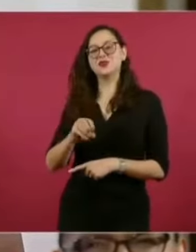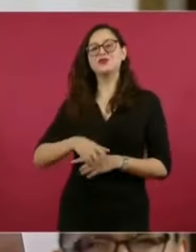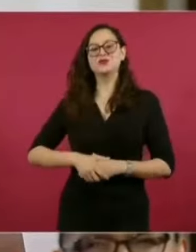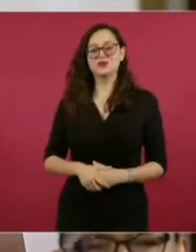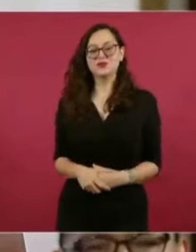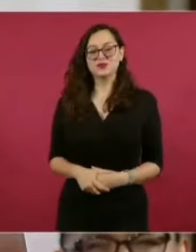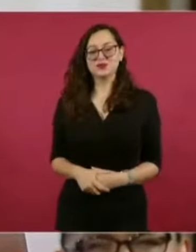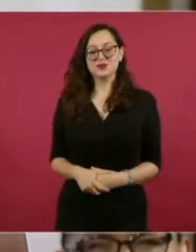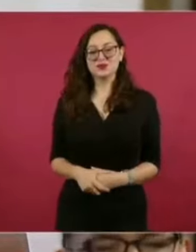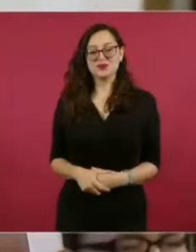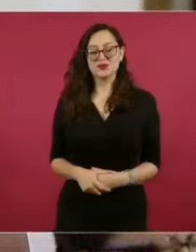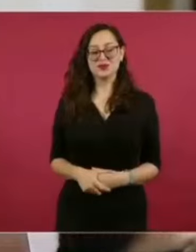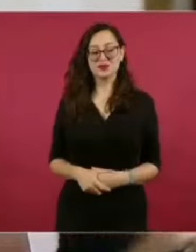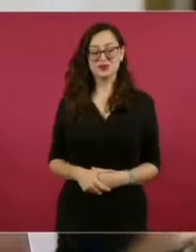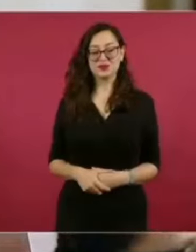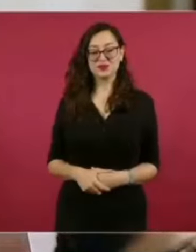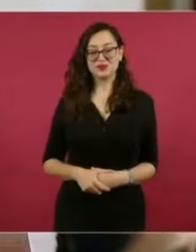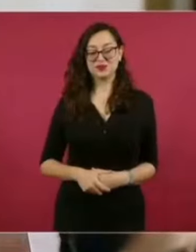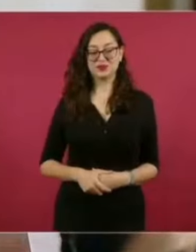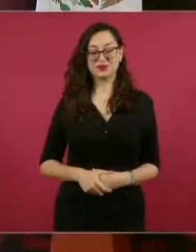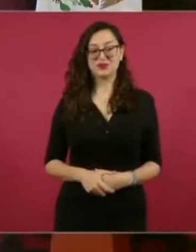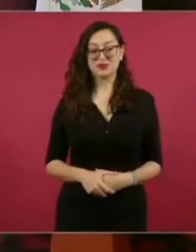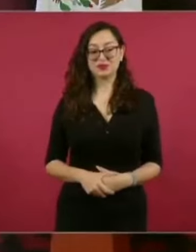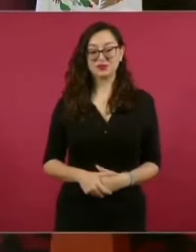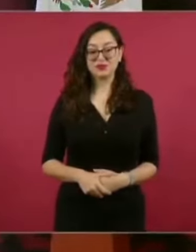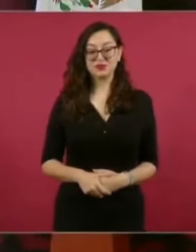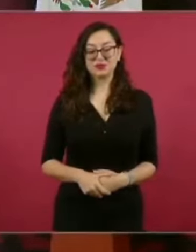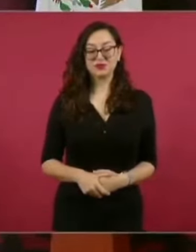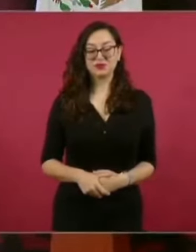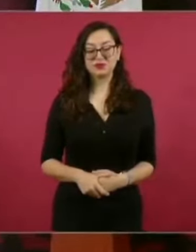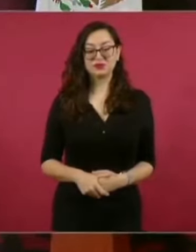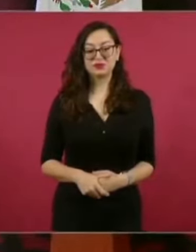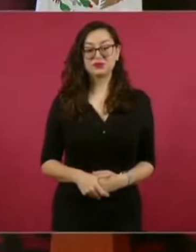Pero esos son los que